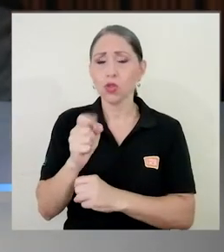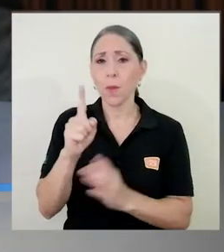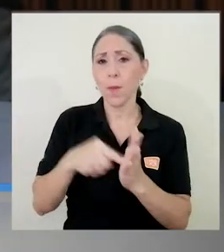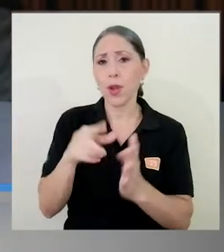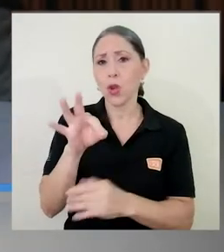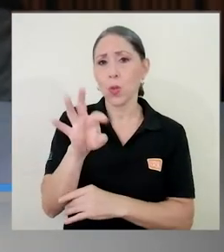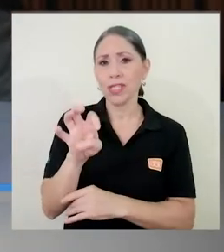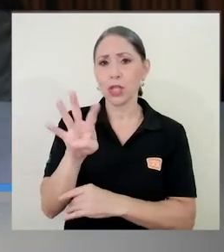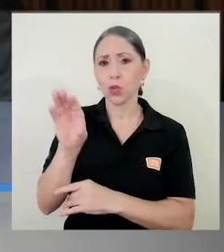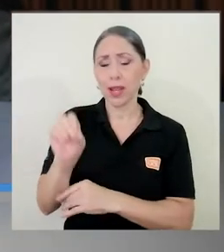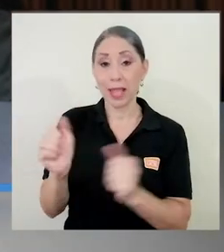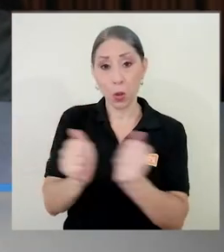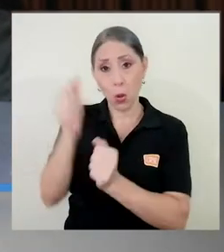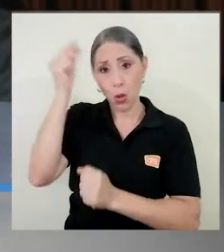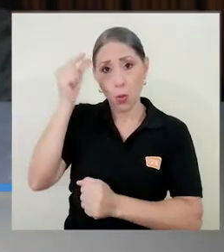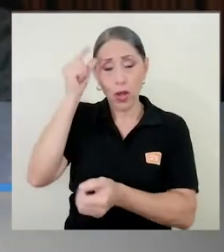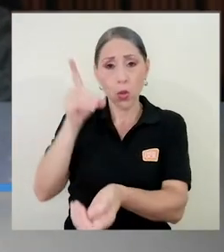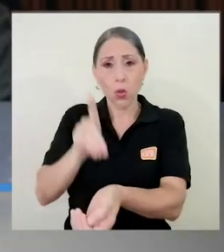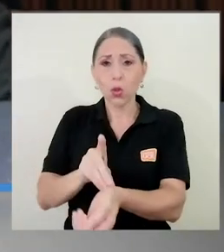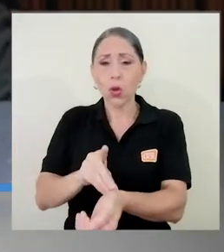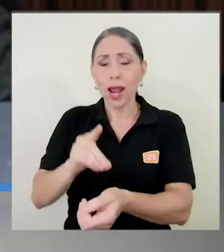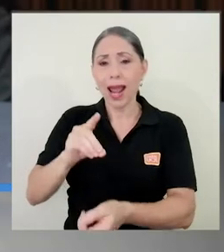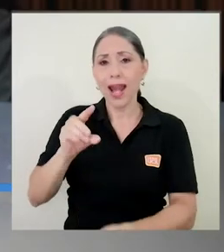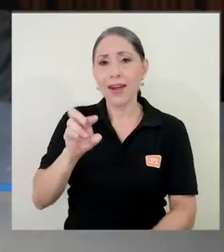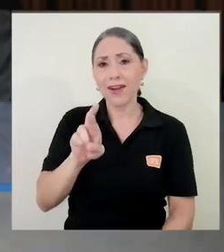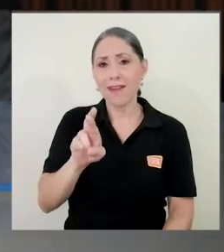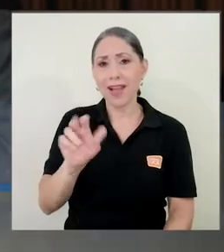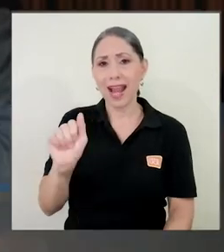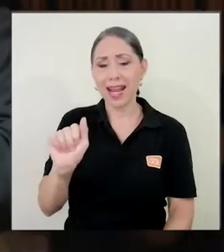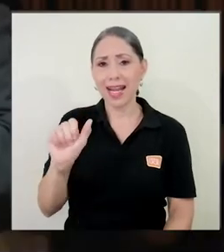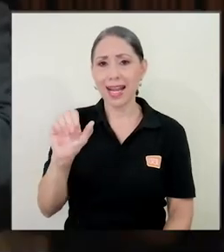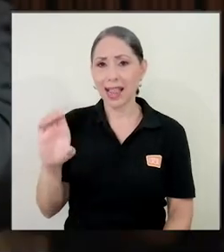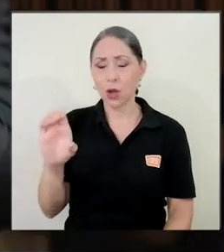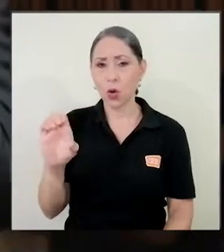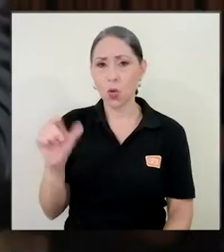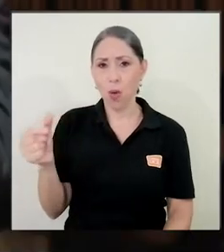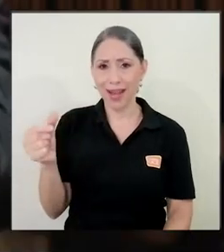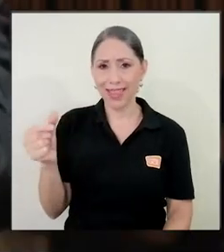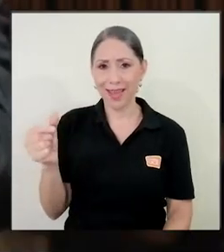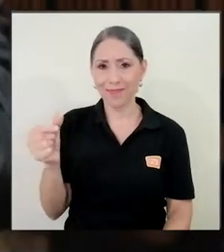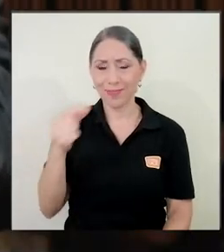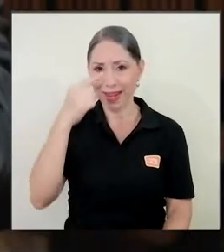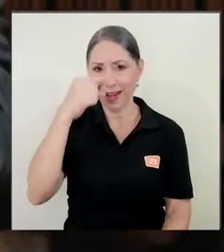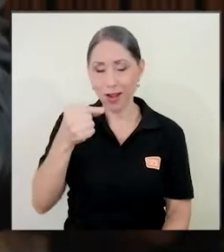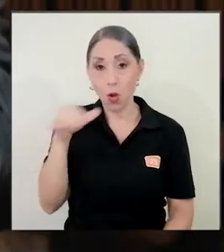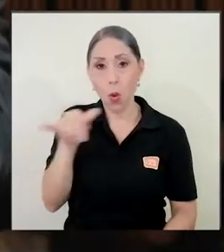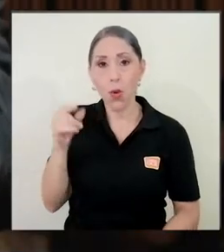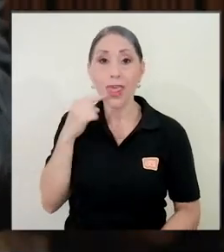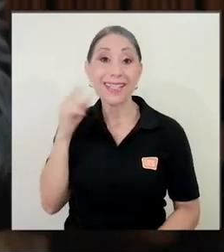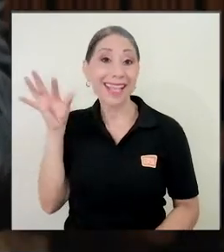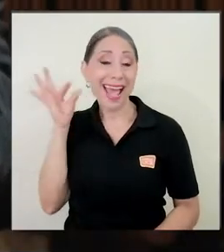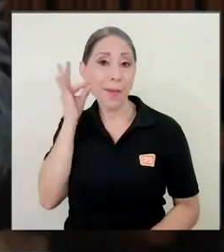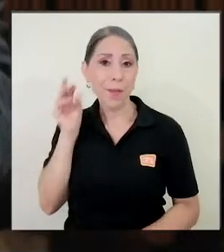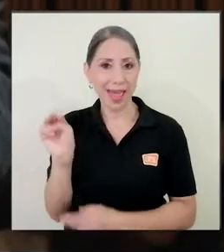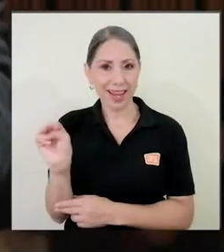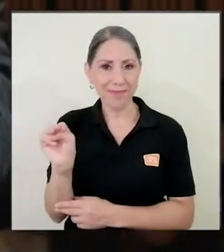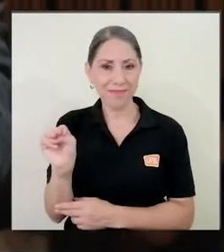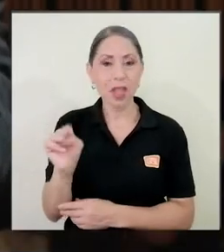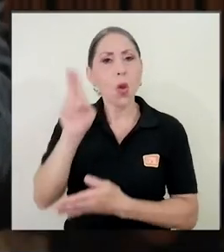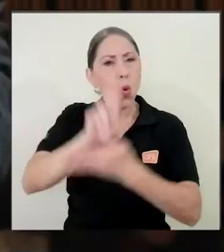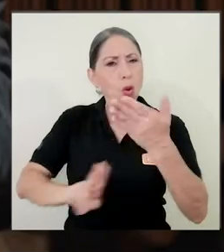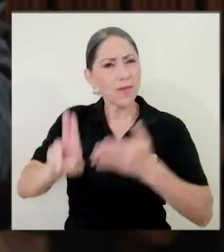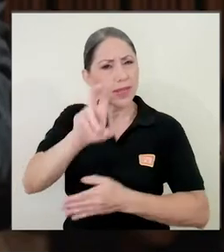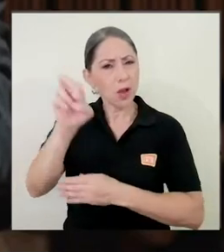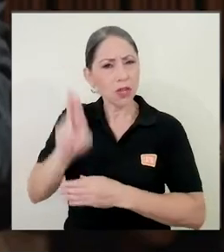bajo el gobierno del doctor Rafael Ángel Calderón Guardia, como lo señalaba doña Madeline, la Universidad de Costa Rica ha sido testigo del paso del